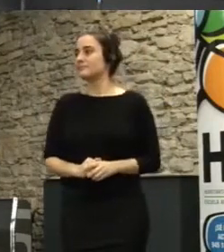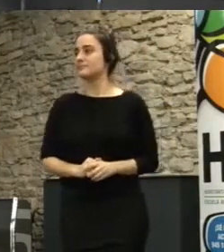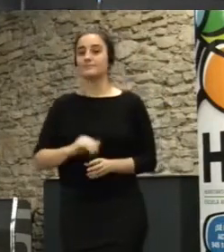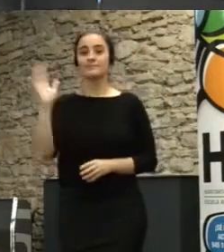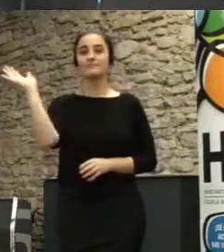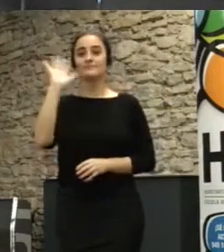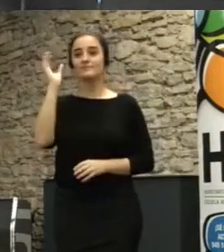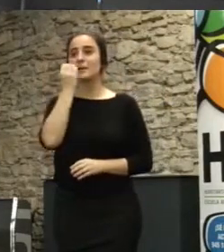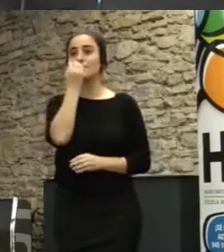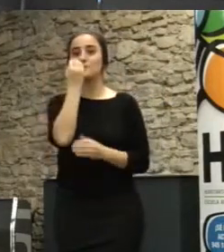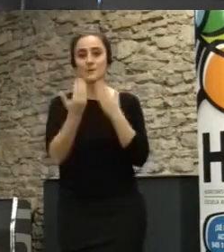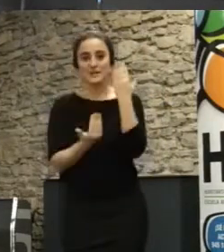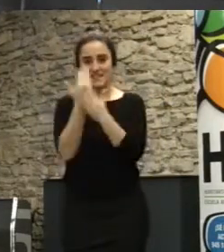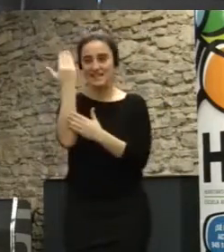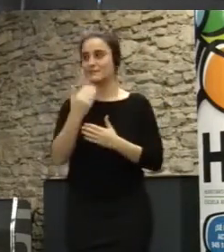Hola, buenos días.